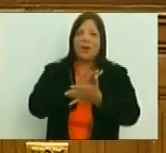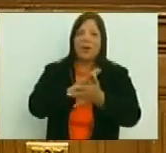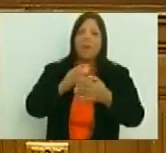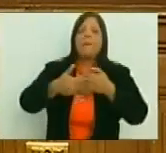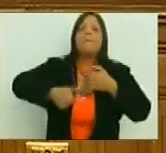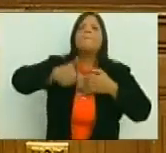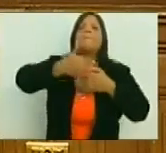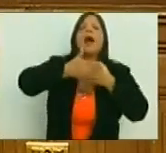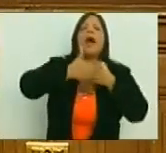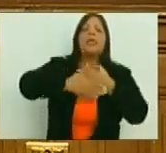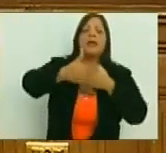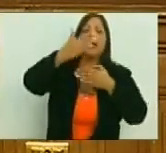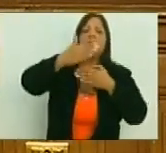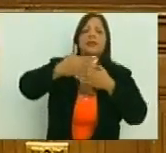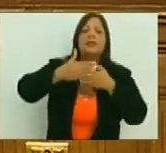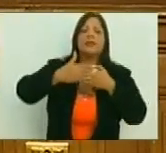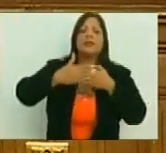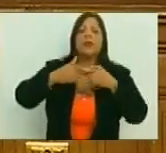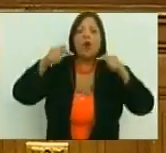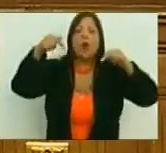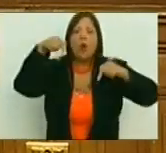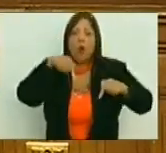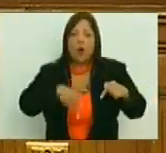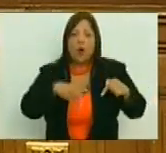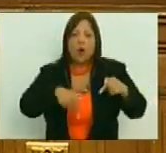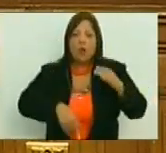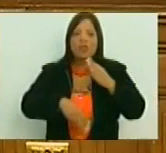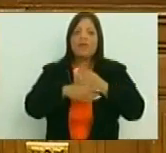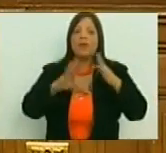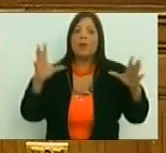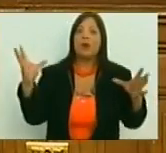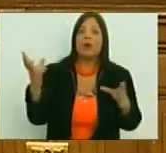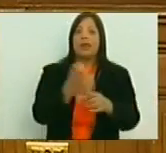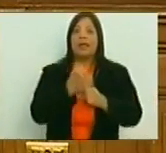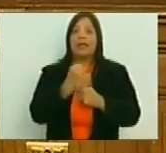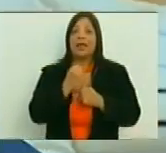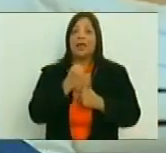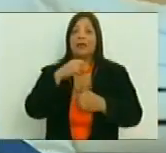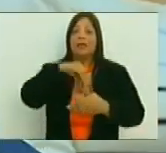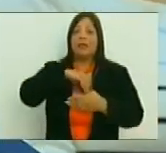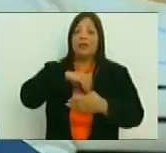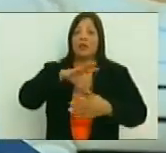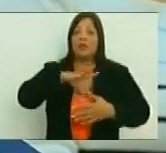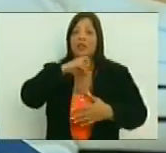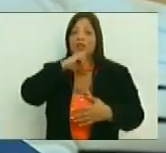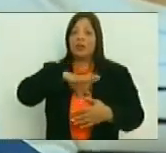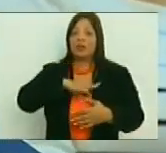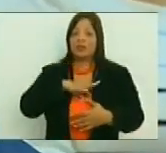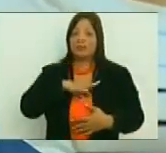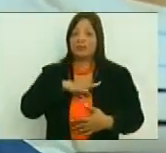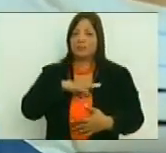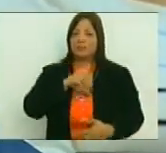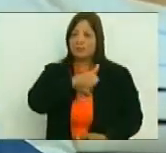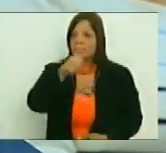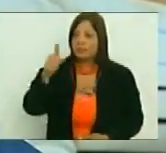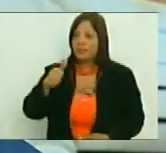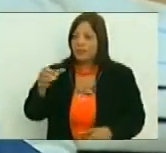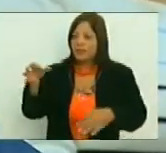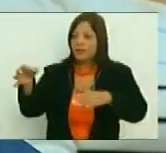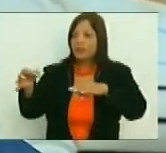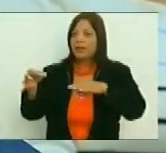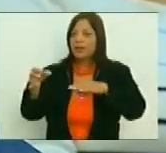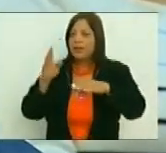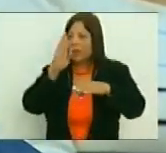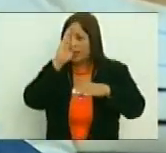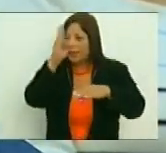dice esto que hoy debemos rescatarlo de nuestra esencia histórica cada provincia porque él